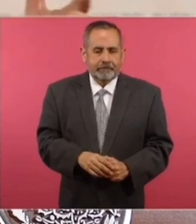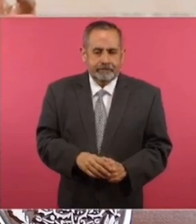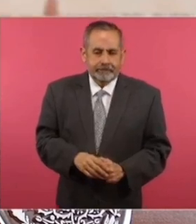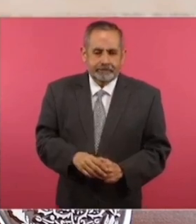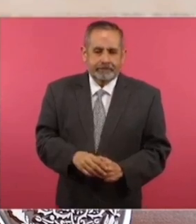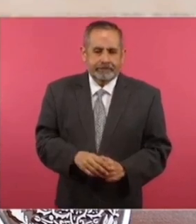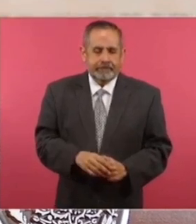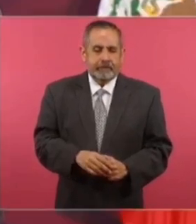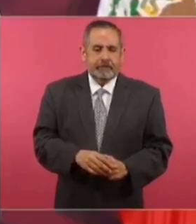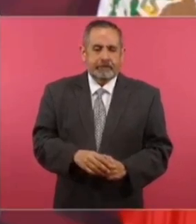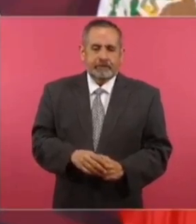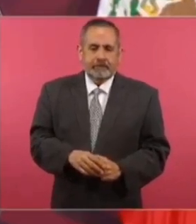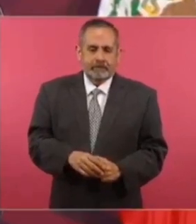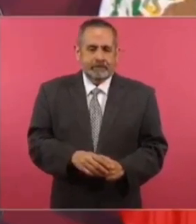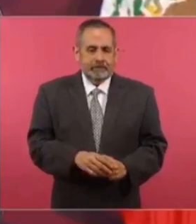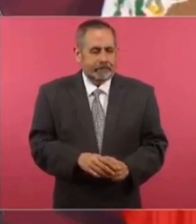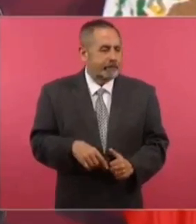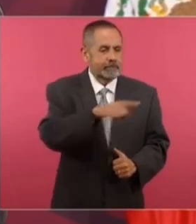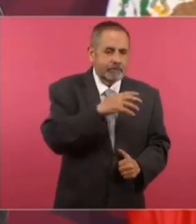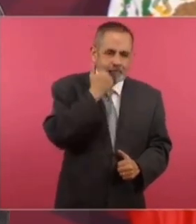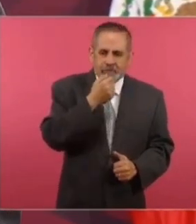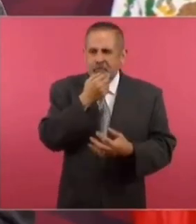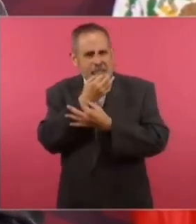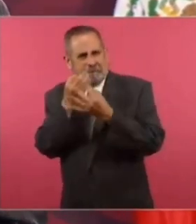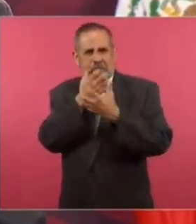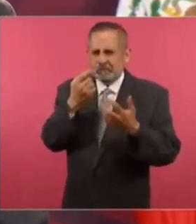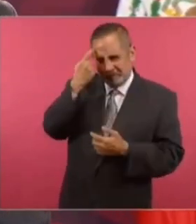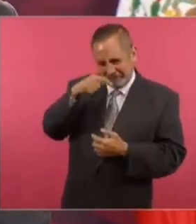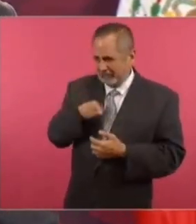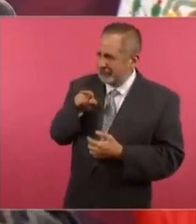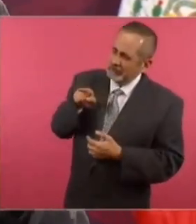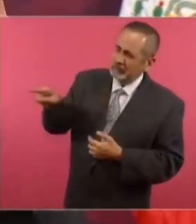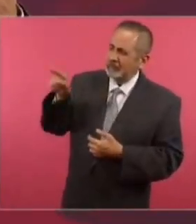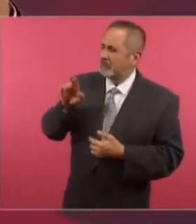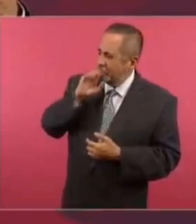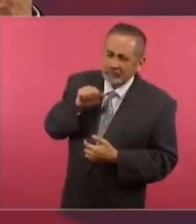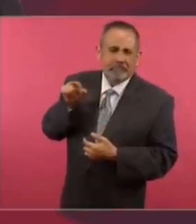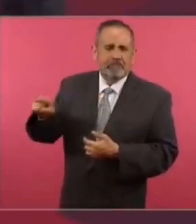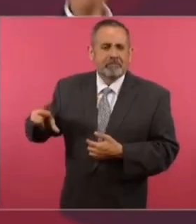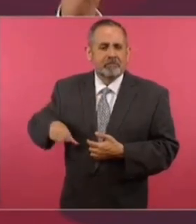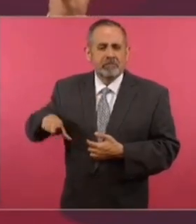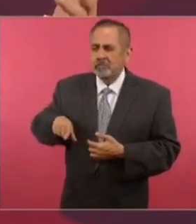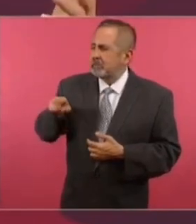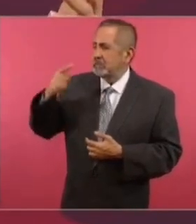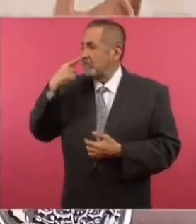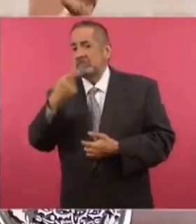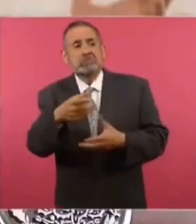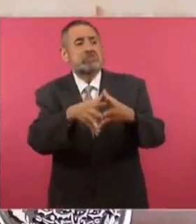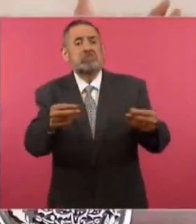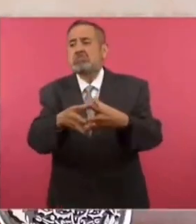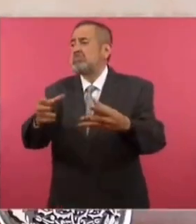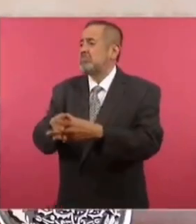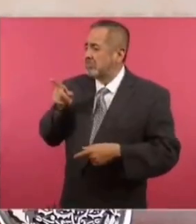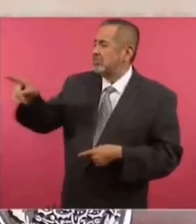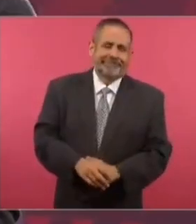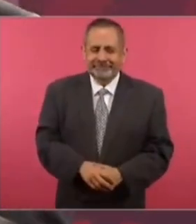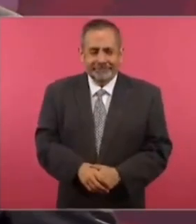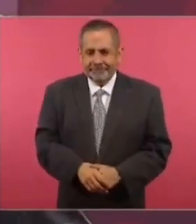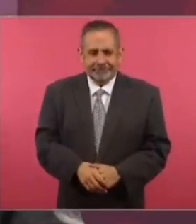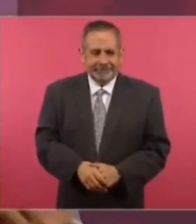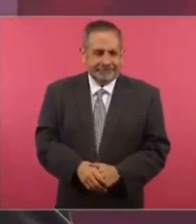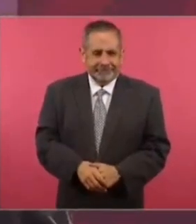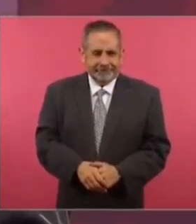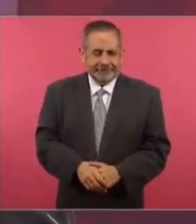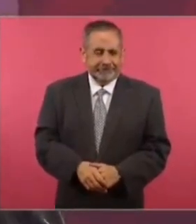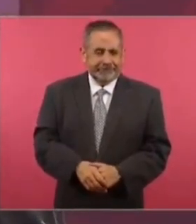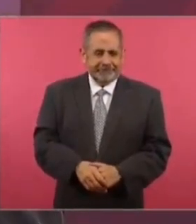exclamar, gritar a los cuatro vientos de que hay muchísimos desaparecidos en el tiempo de que nosotros gobernamos. Entonces,